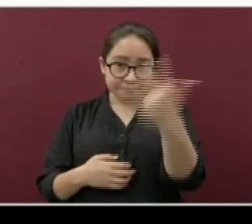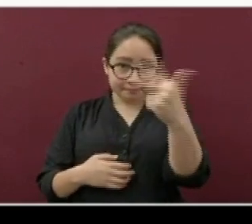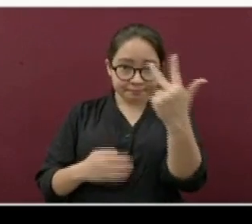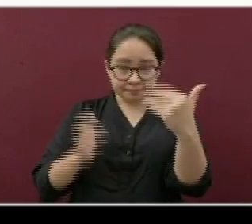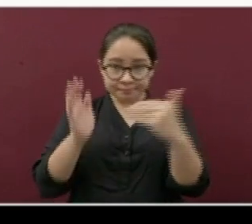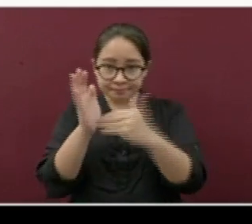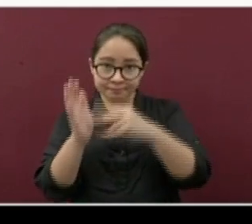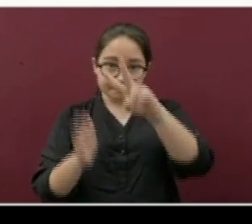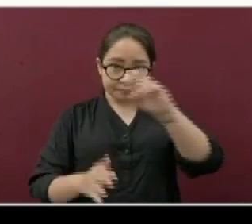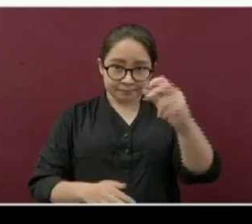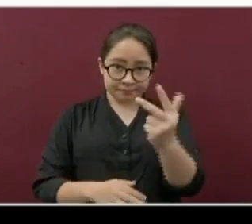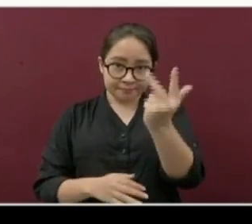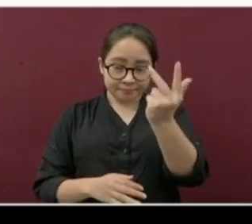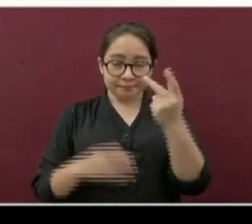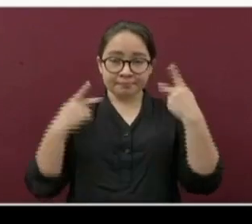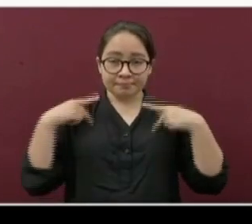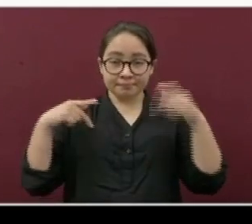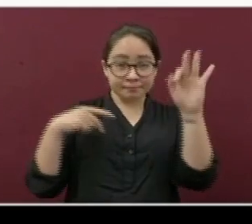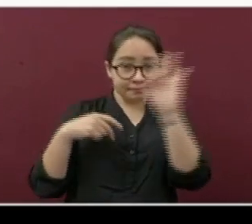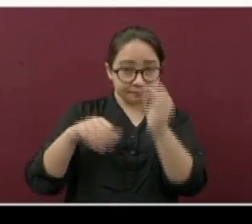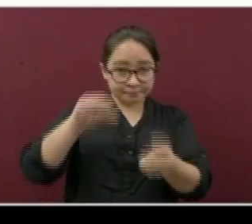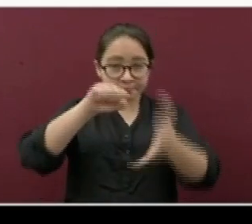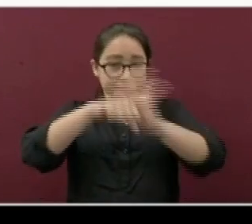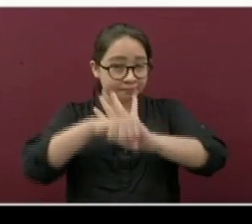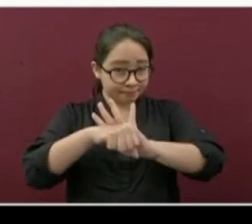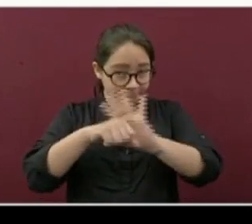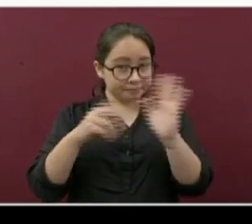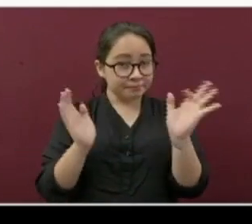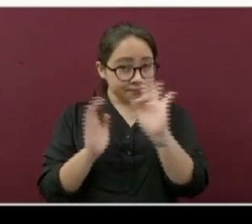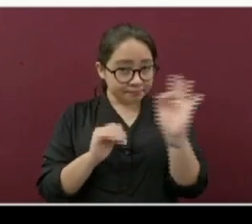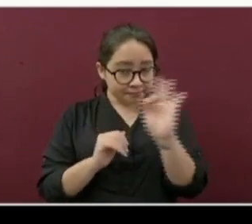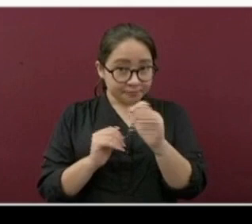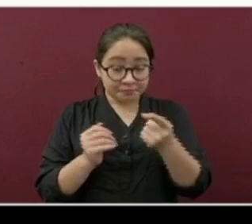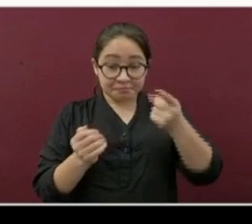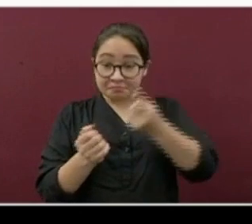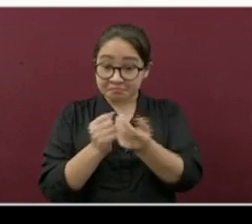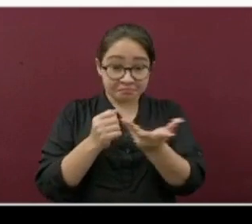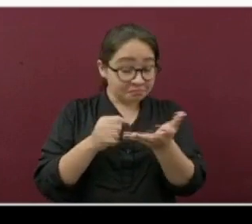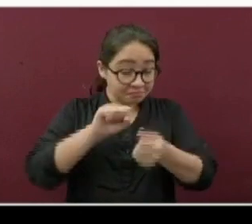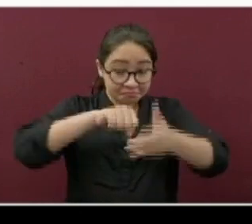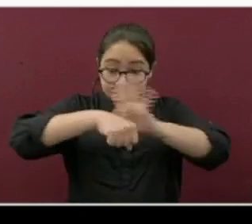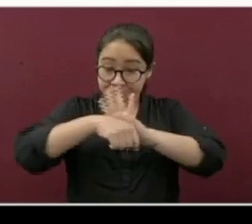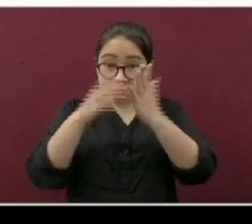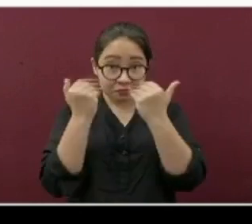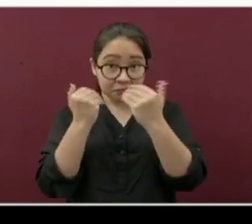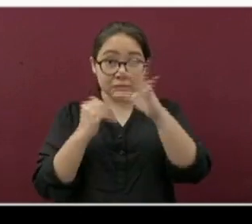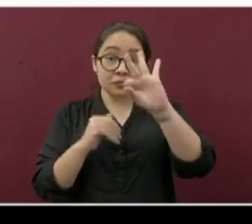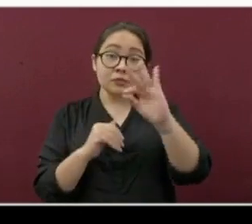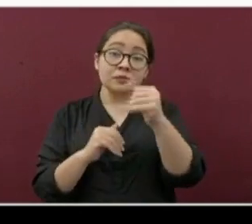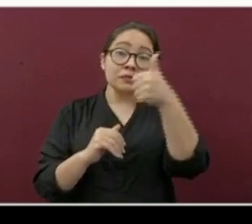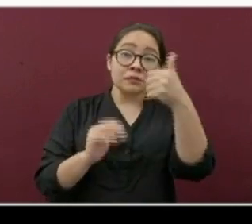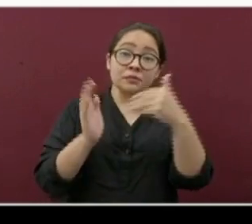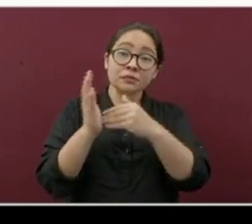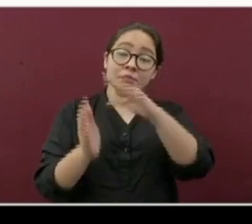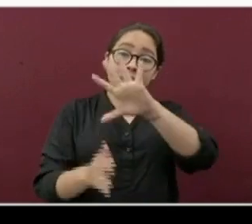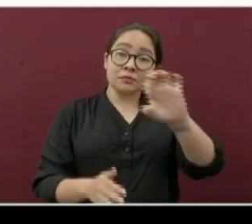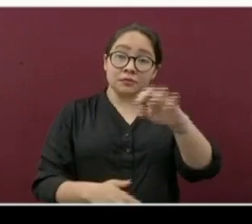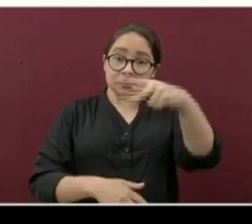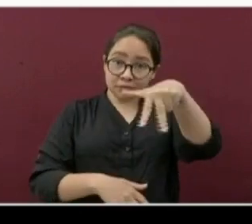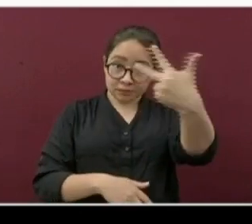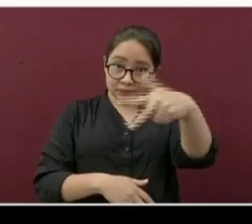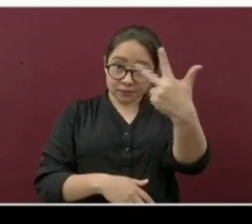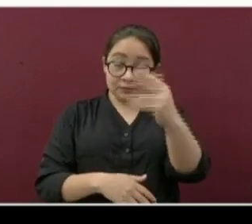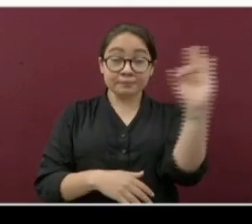casos con diagnóstico probable de COVID-19. Han resultado negativos 46,513. Se